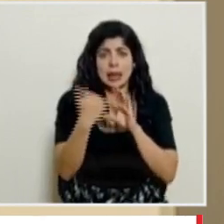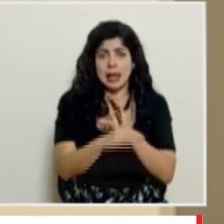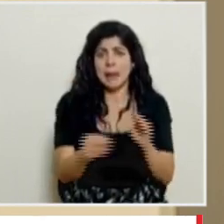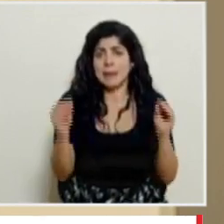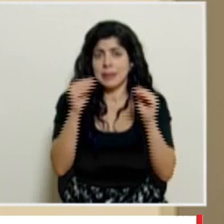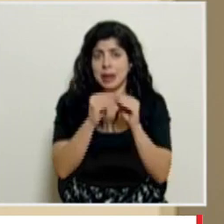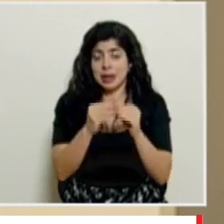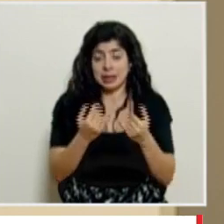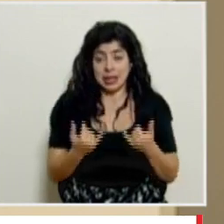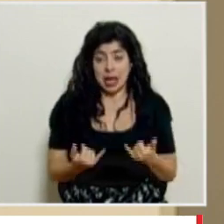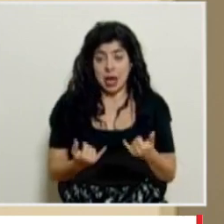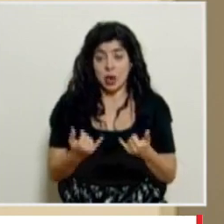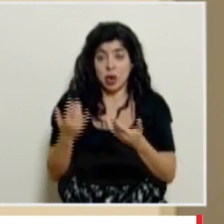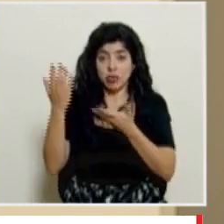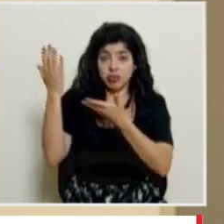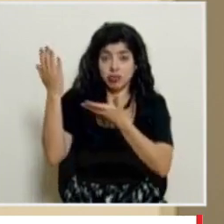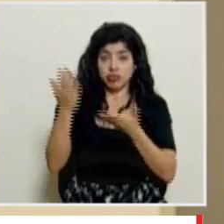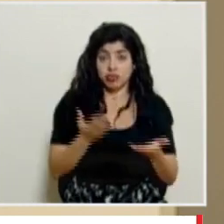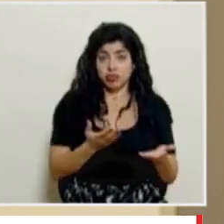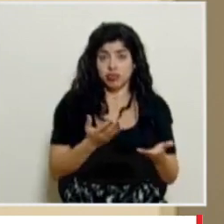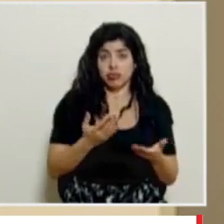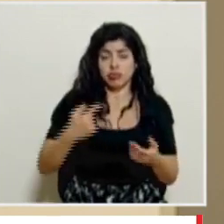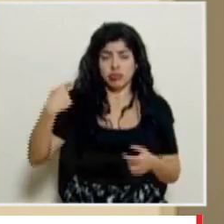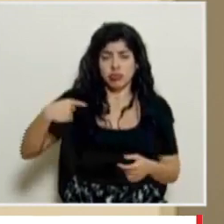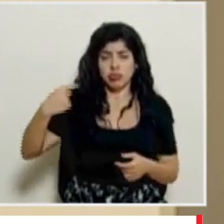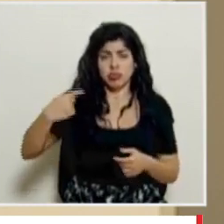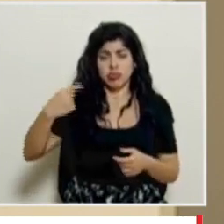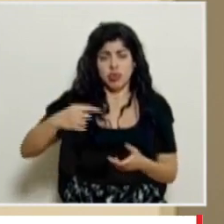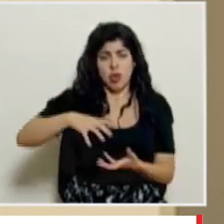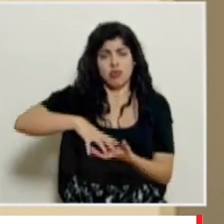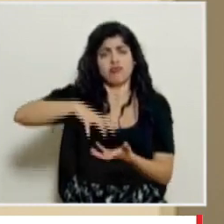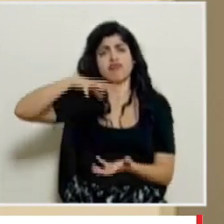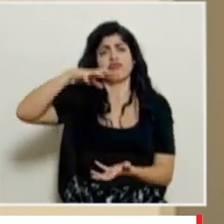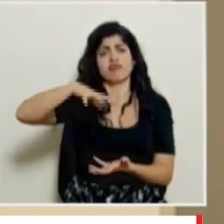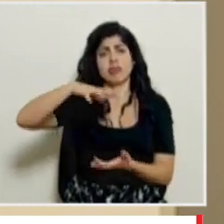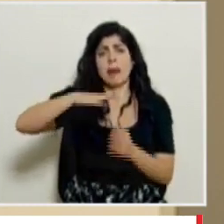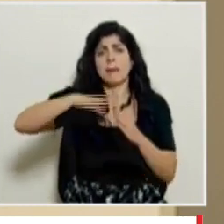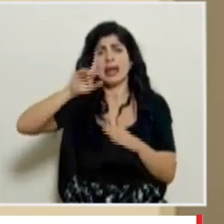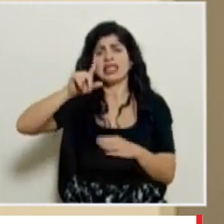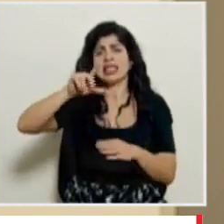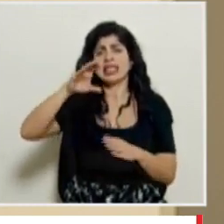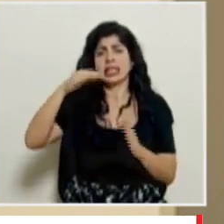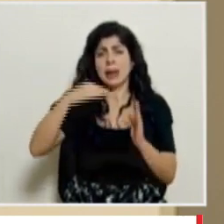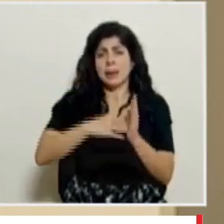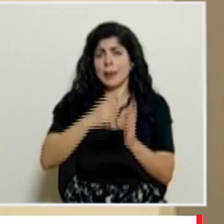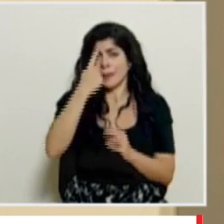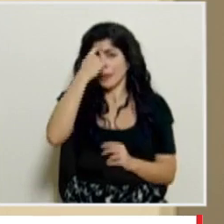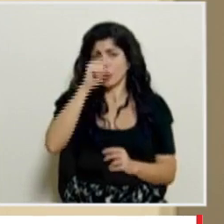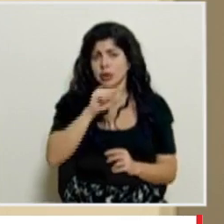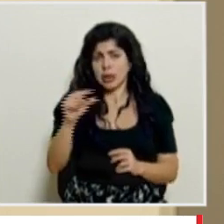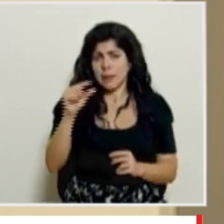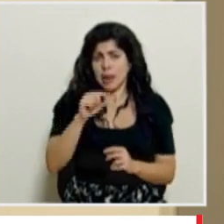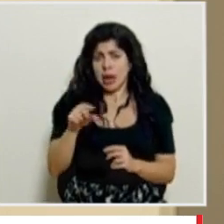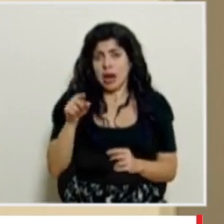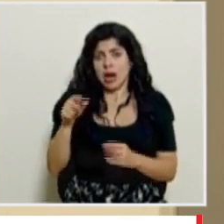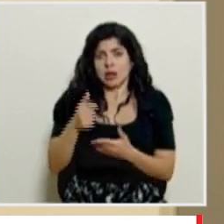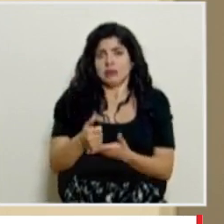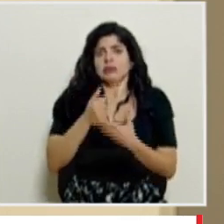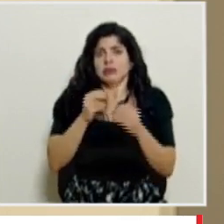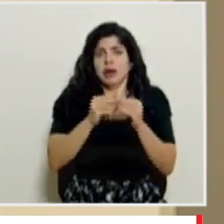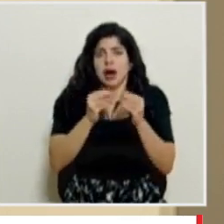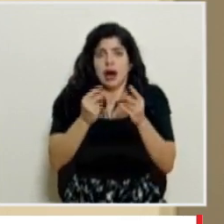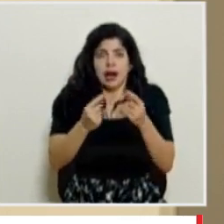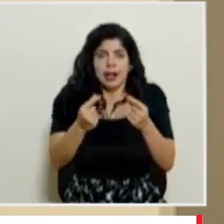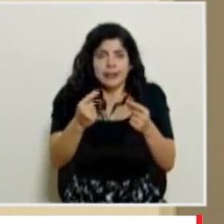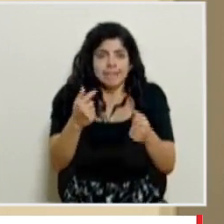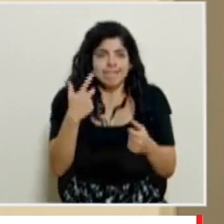ya estamos recibiendo casi que de forma regular una cantidad que supera las 100.000 dosis por semana y eso nos permite avanzar más